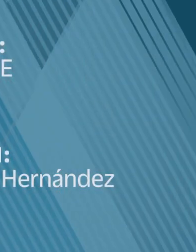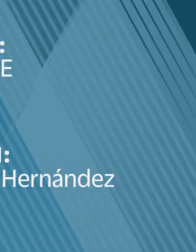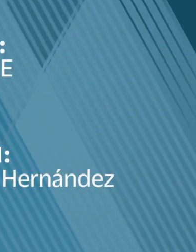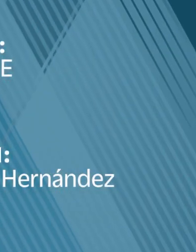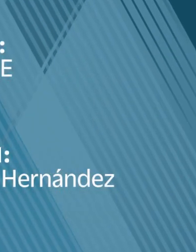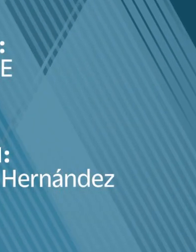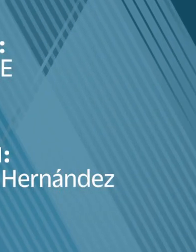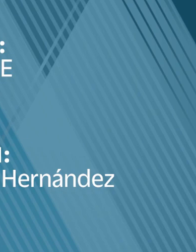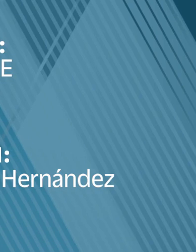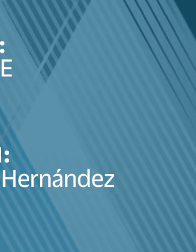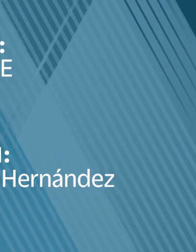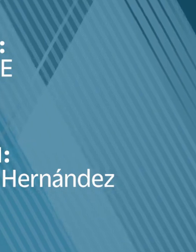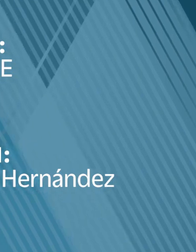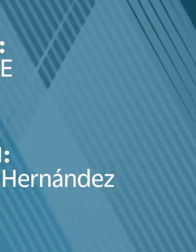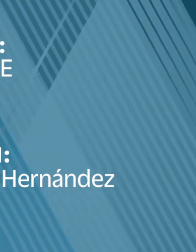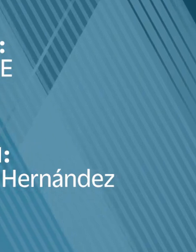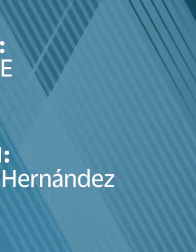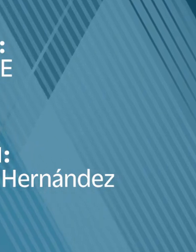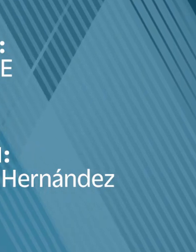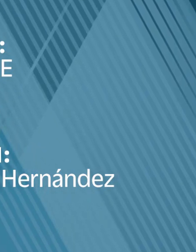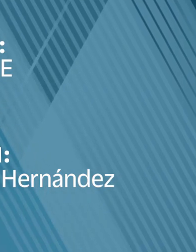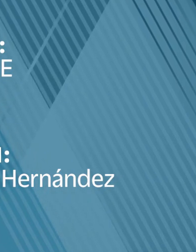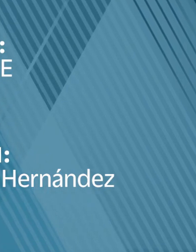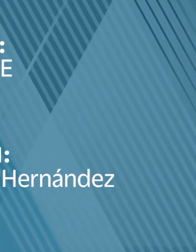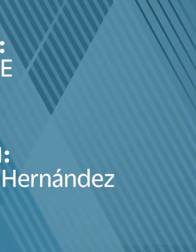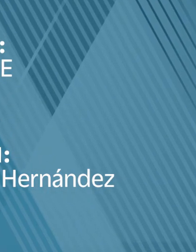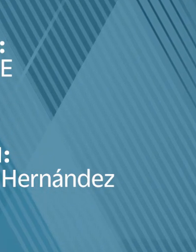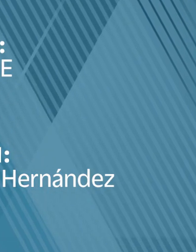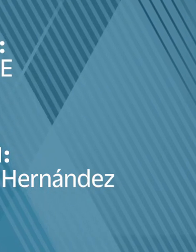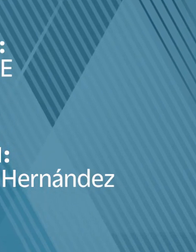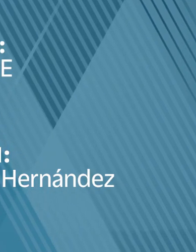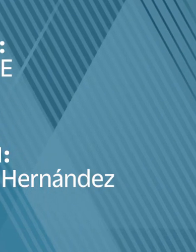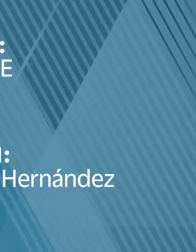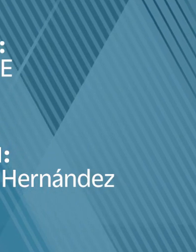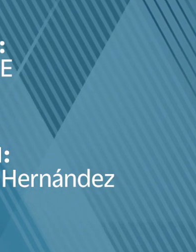a quienes llevaban a cabo los operativos.